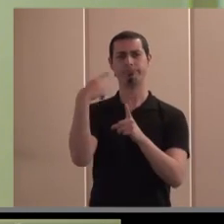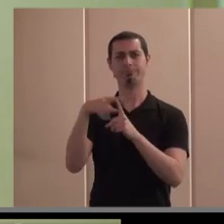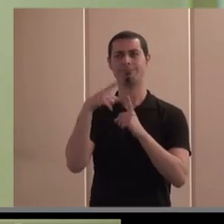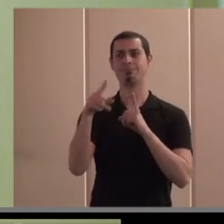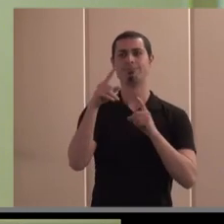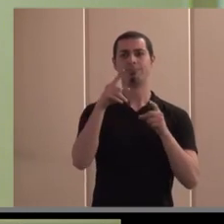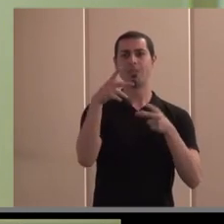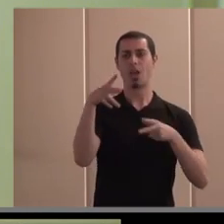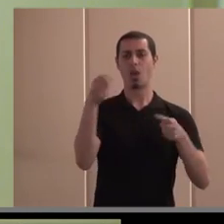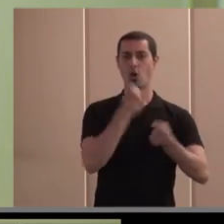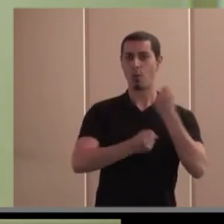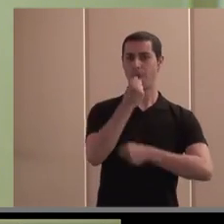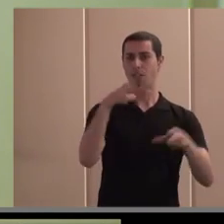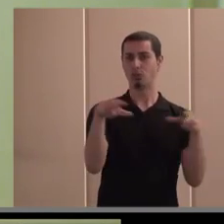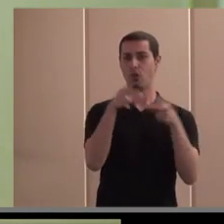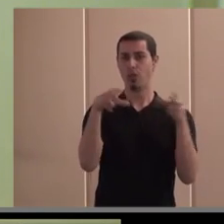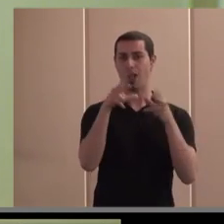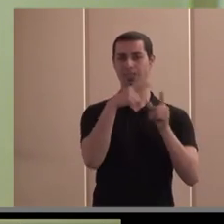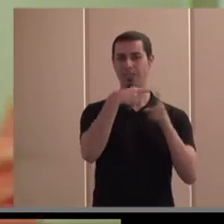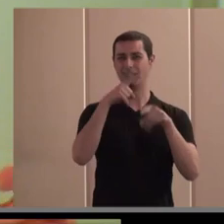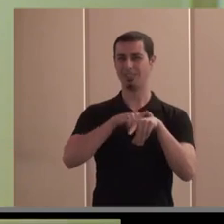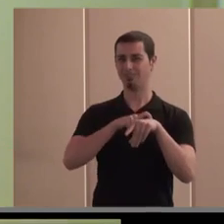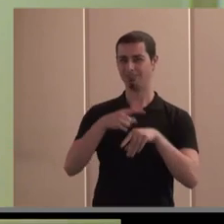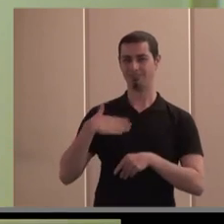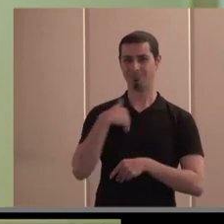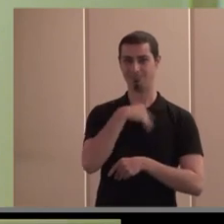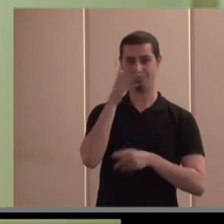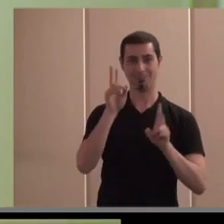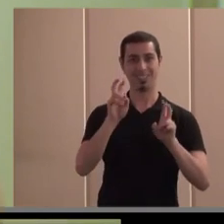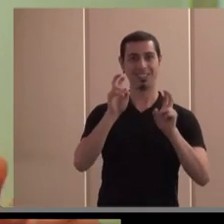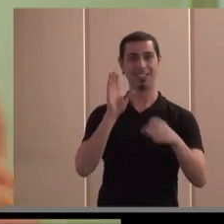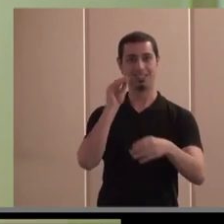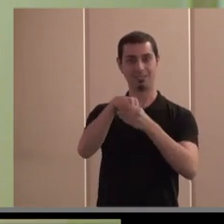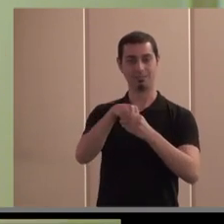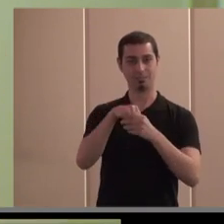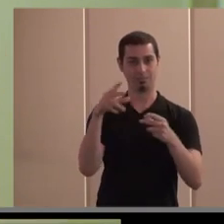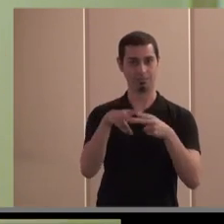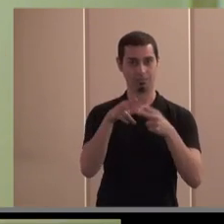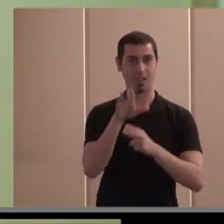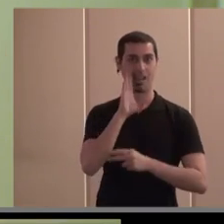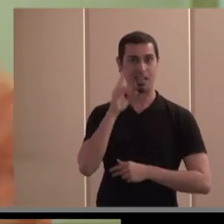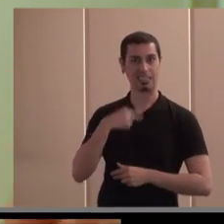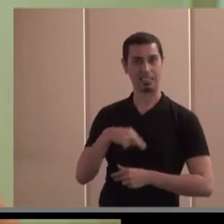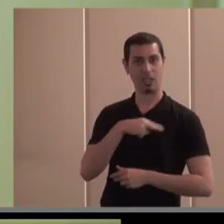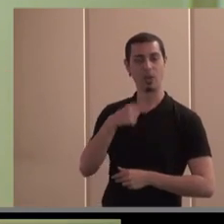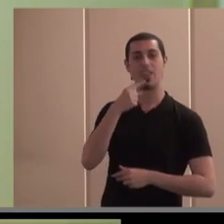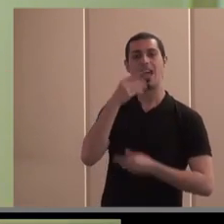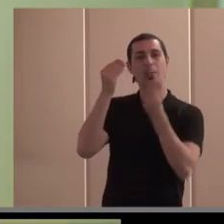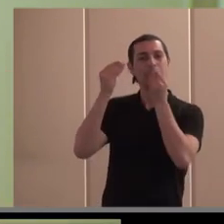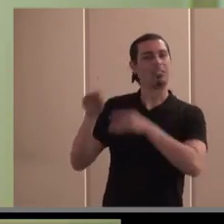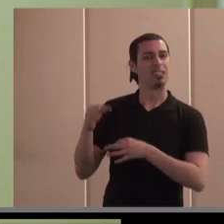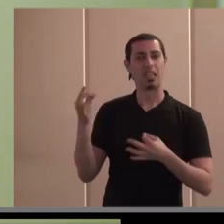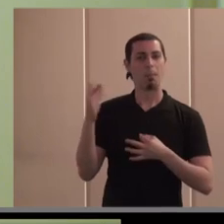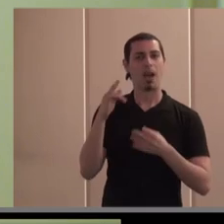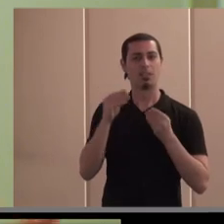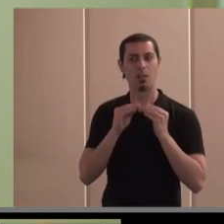de la economía social. En mi intervención voy a, precisamente, lo que acaba de comentar Santiago, qué es lo que representa y lo que tiene